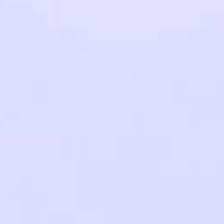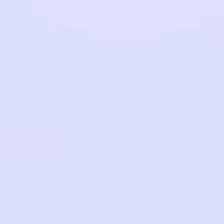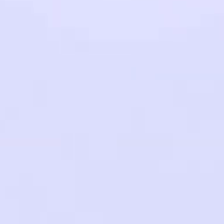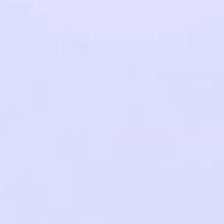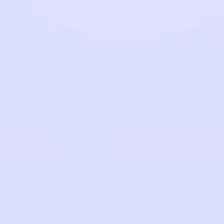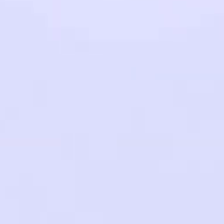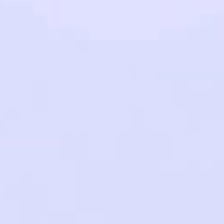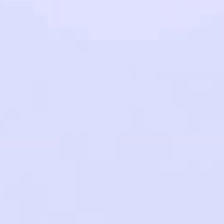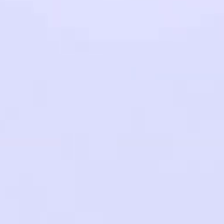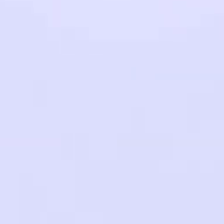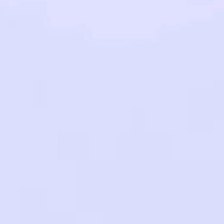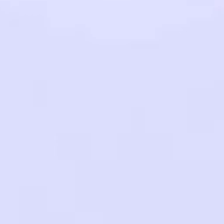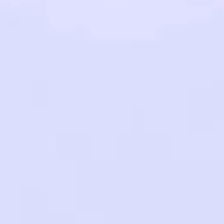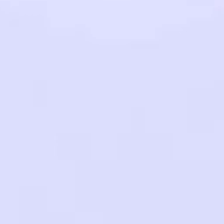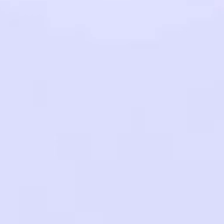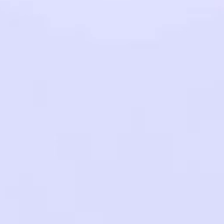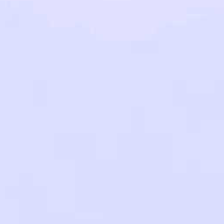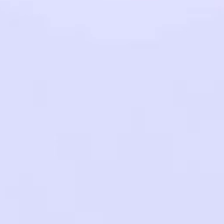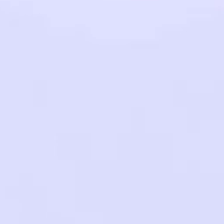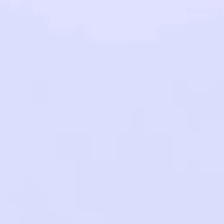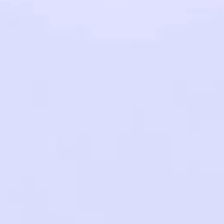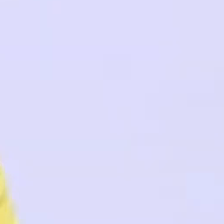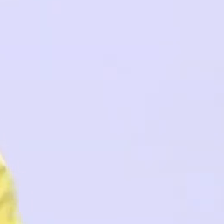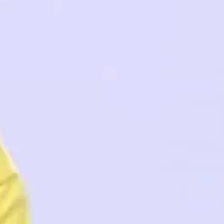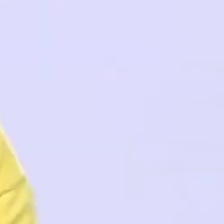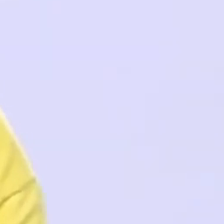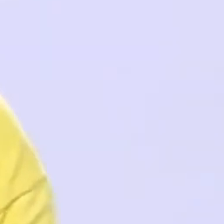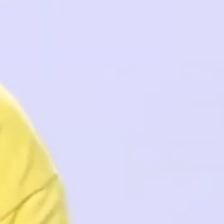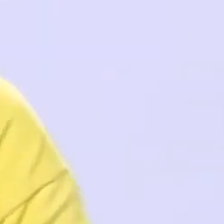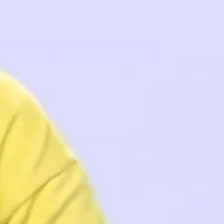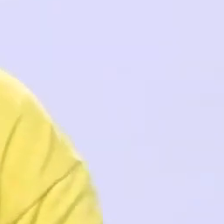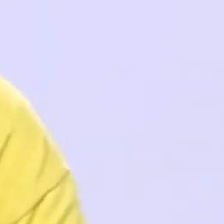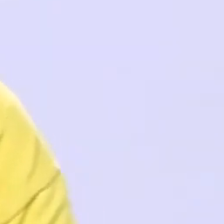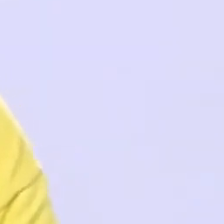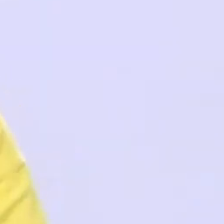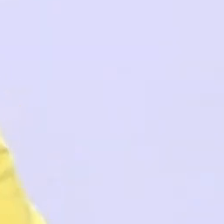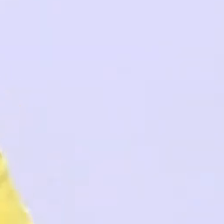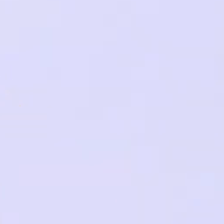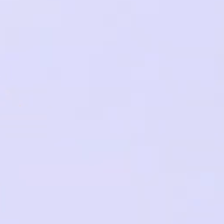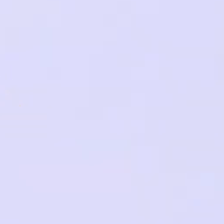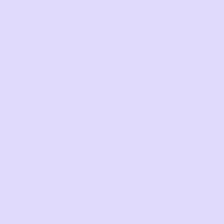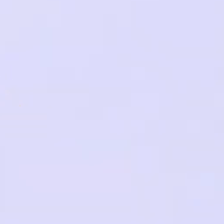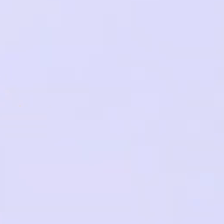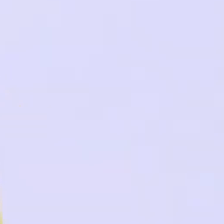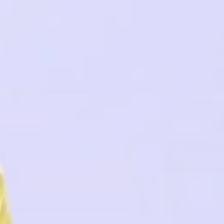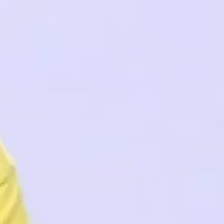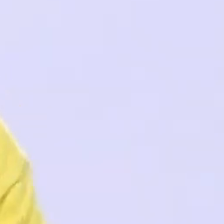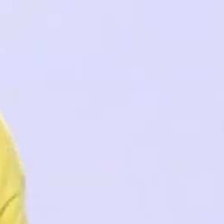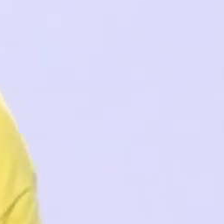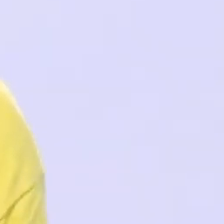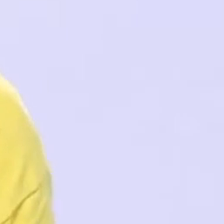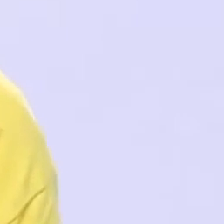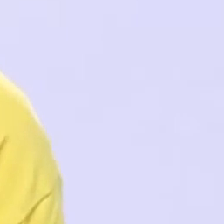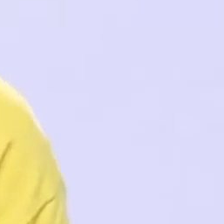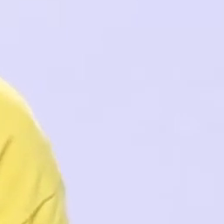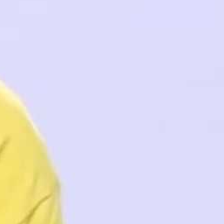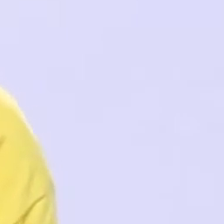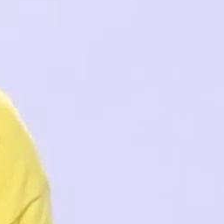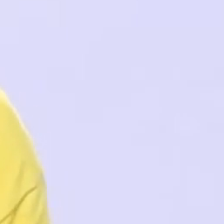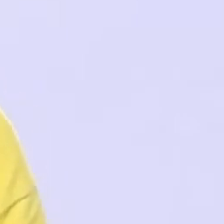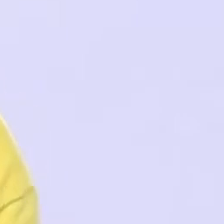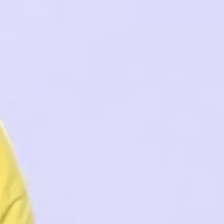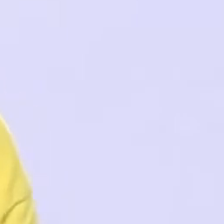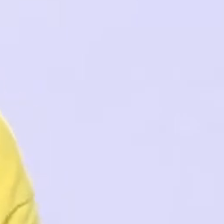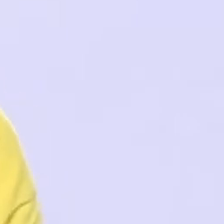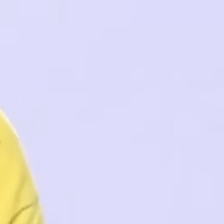tres veces. Y para adelante, unas tres veces. Pueden repetir este ejercicio las veces que ustedes quieran o cada vez que se sientan